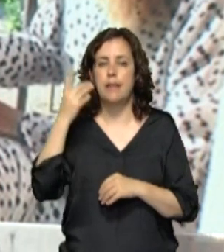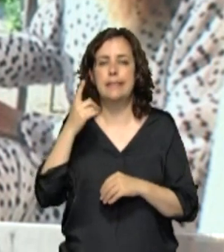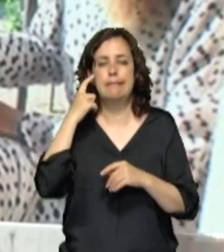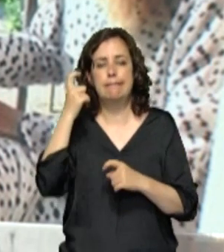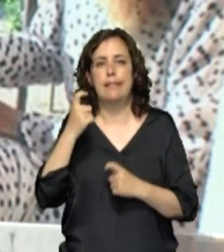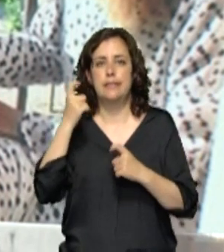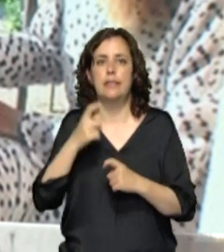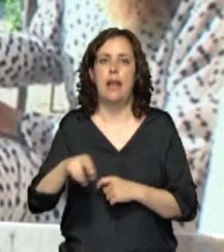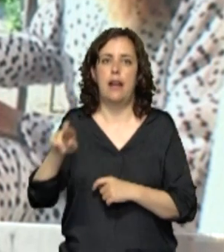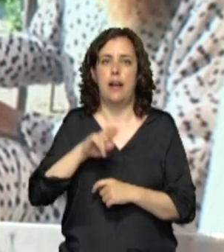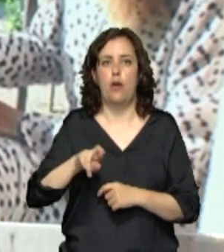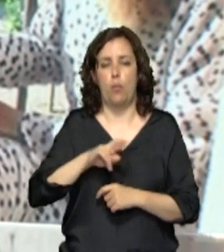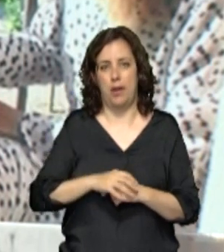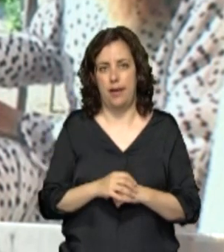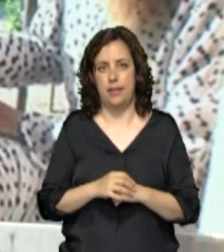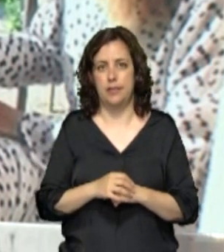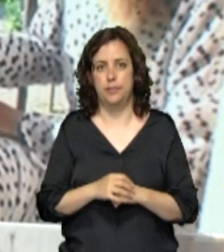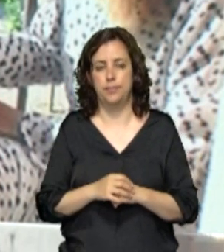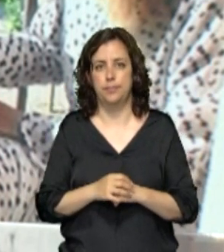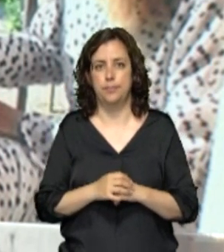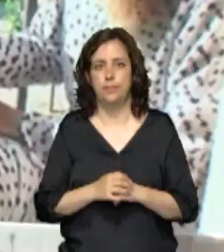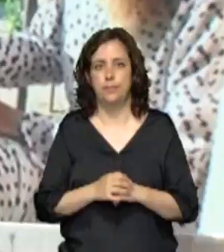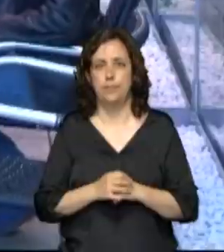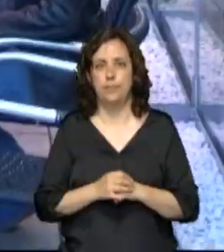posible de la afección sufrida por esta COVID-19.